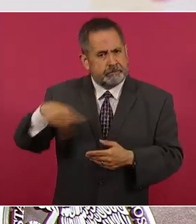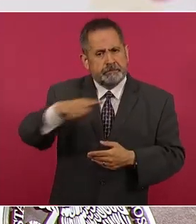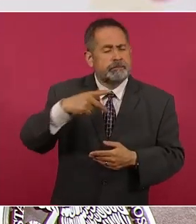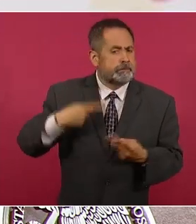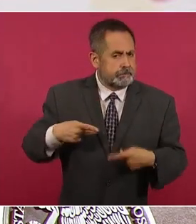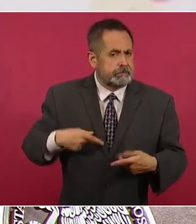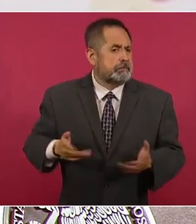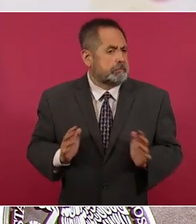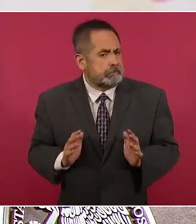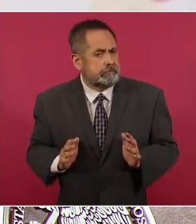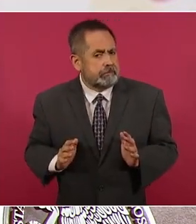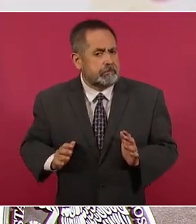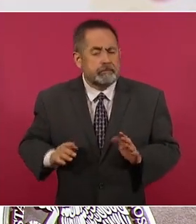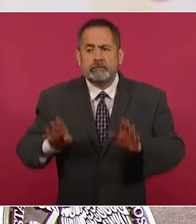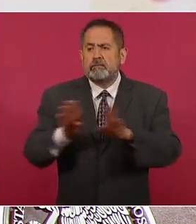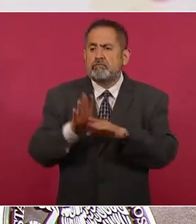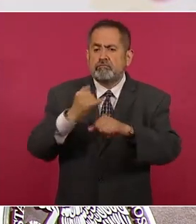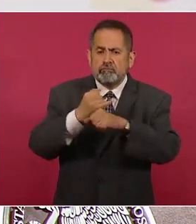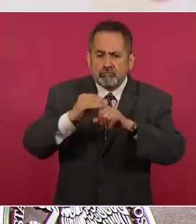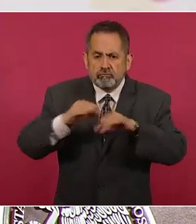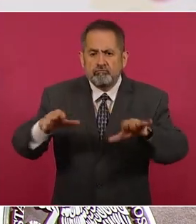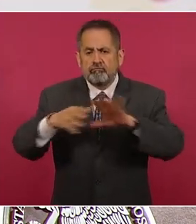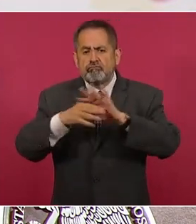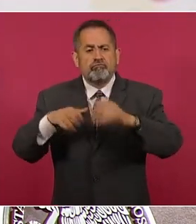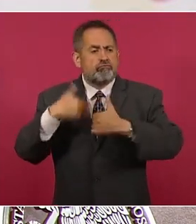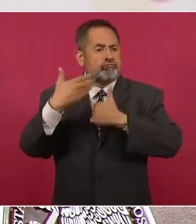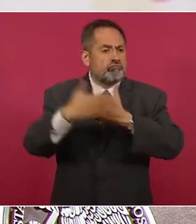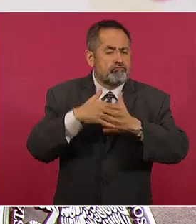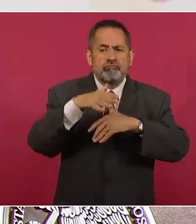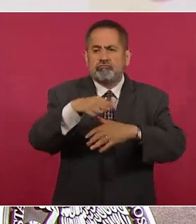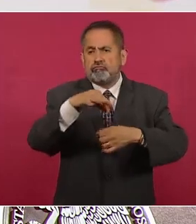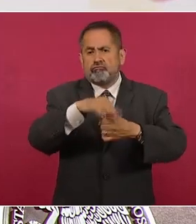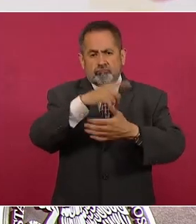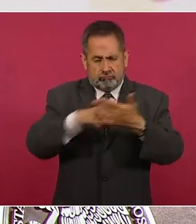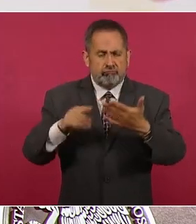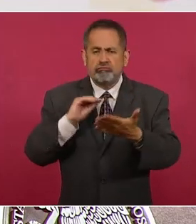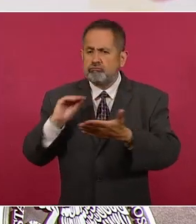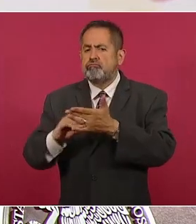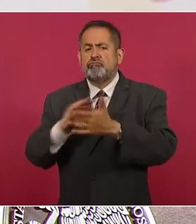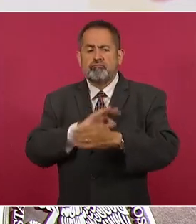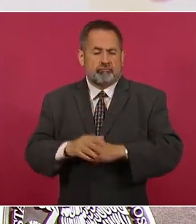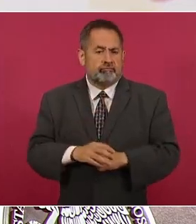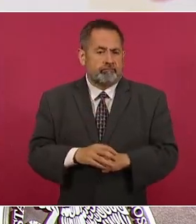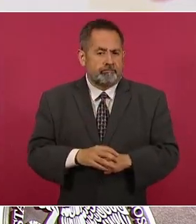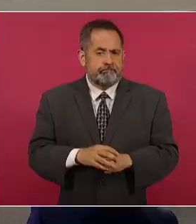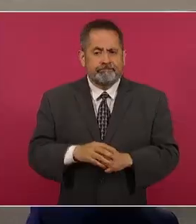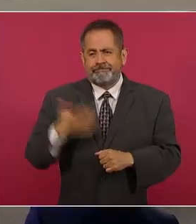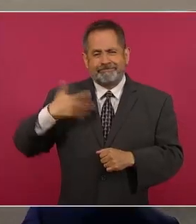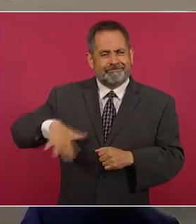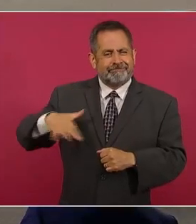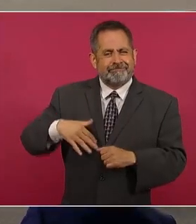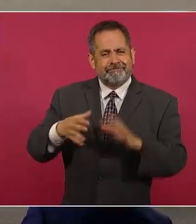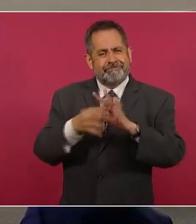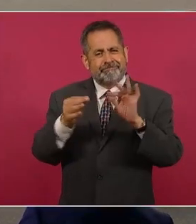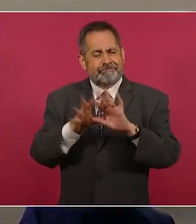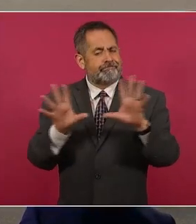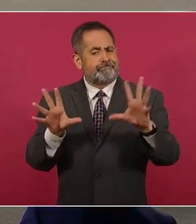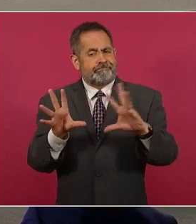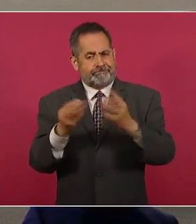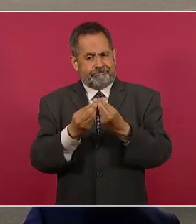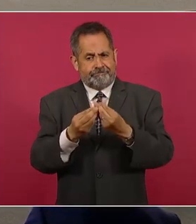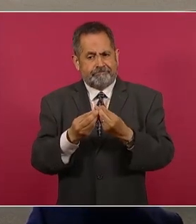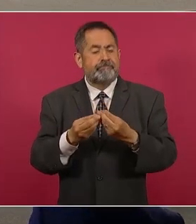que tenga que ver con informar sobre los procesos electorales. Todo esto en términos formales, como ya lo decíamos, toca